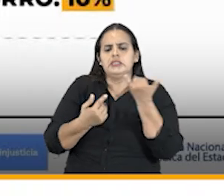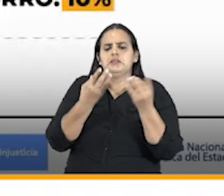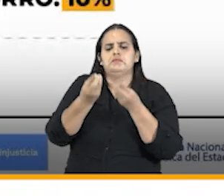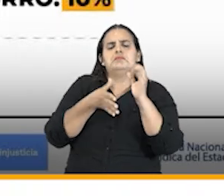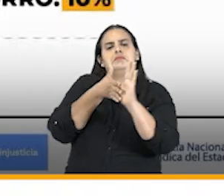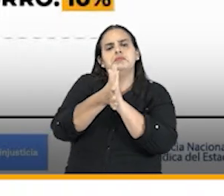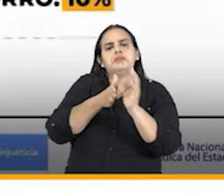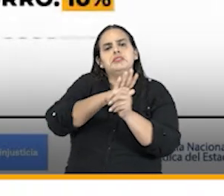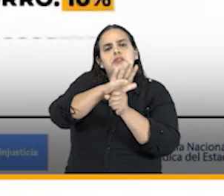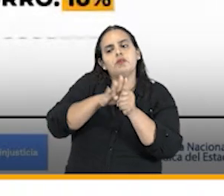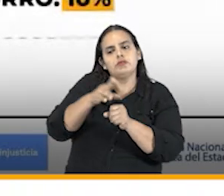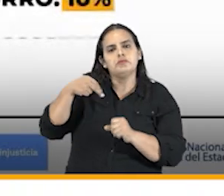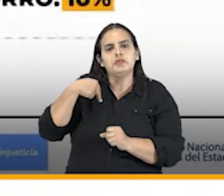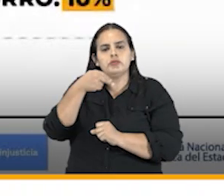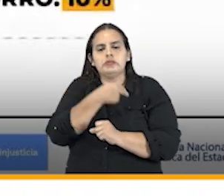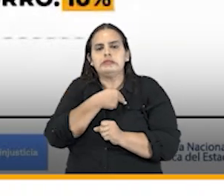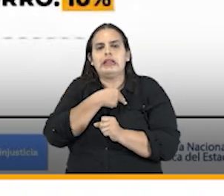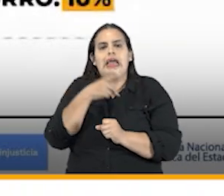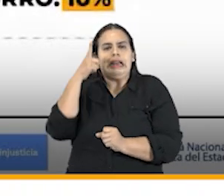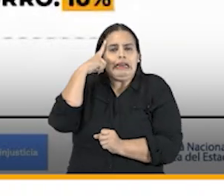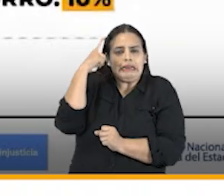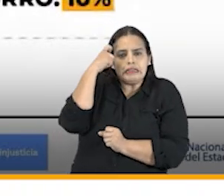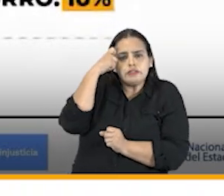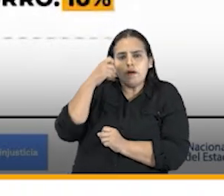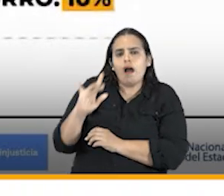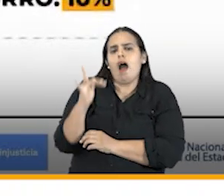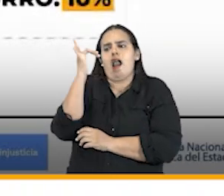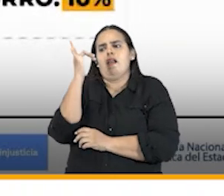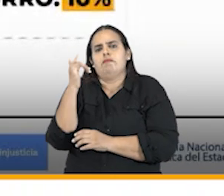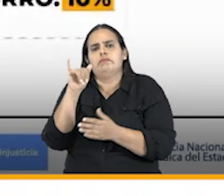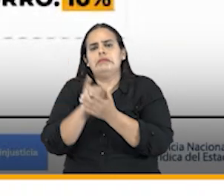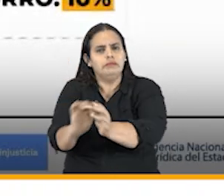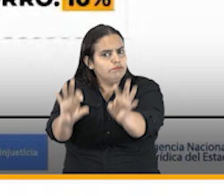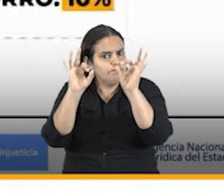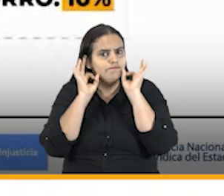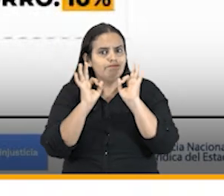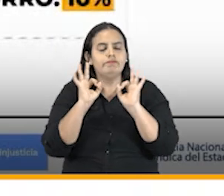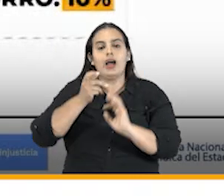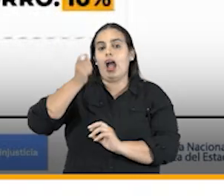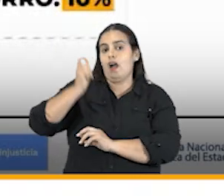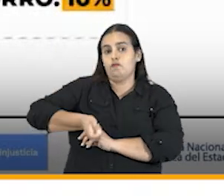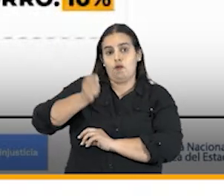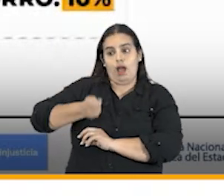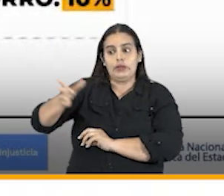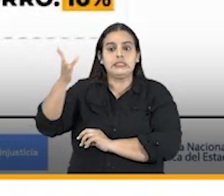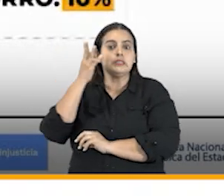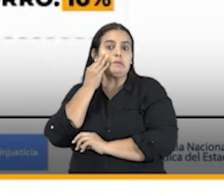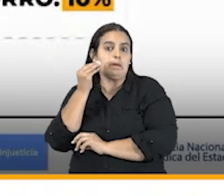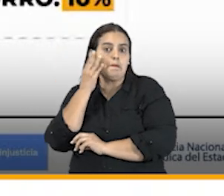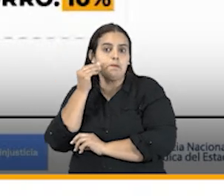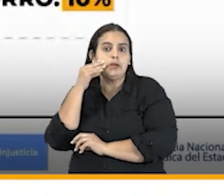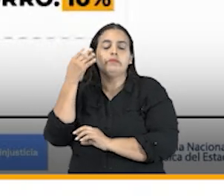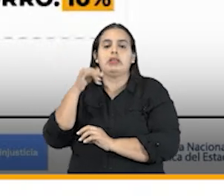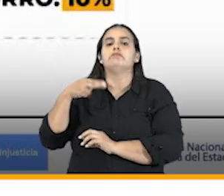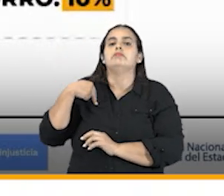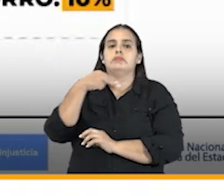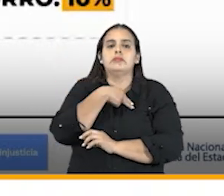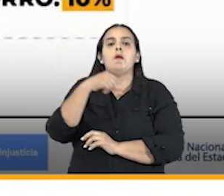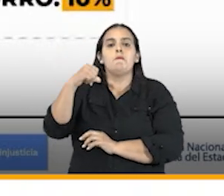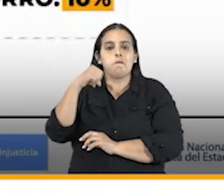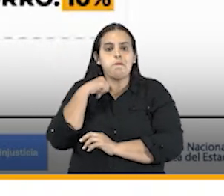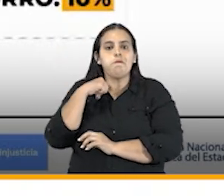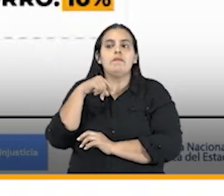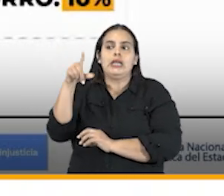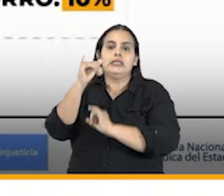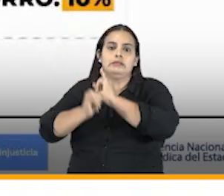circunstancia que estemos poniendo en riesgo o sacrificando la calidad de los abogados expertos con los que contamos en la